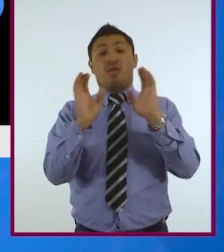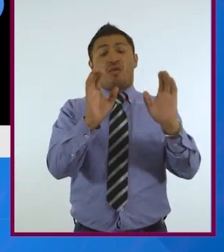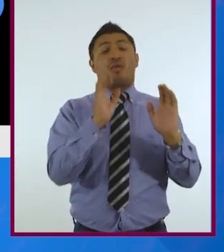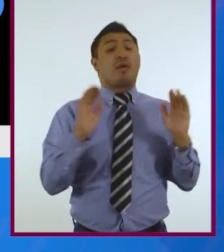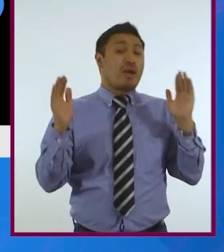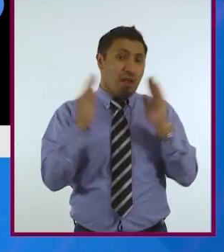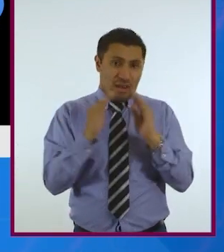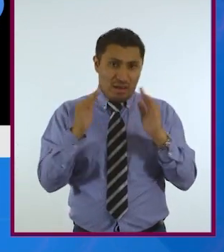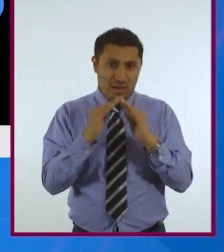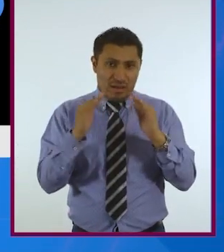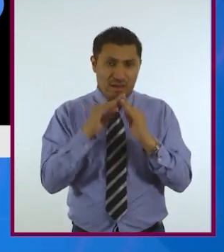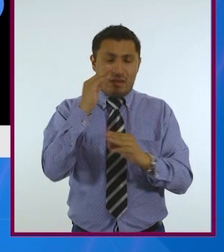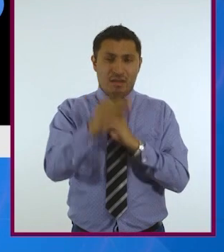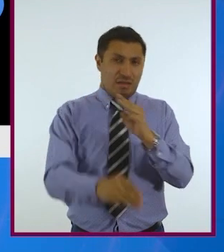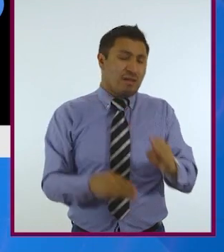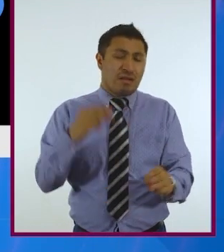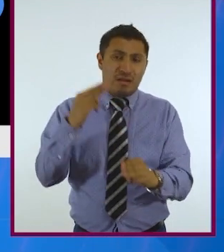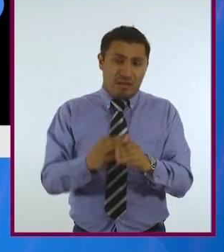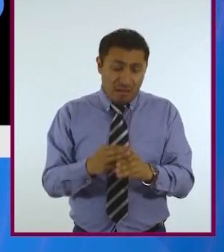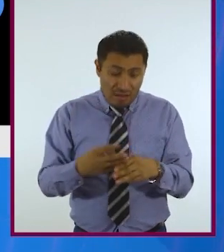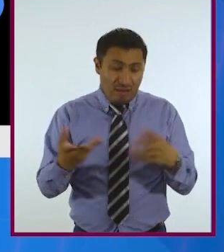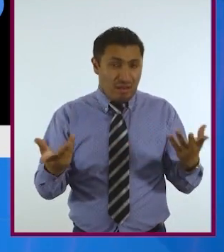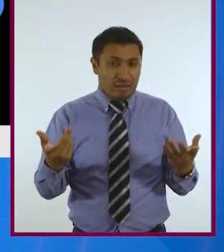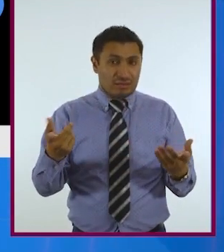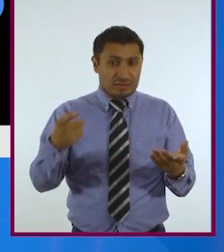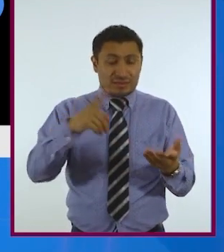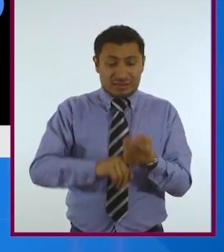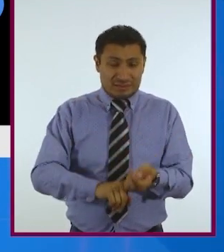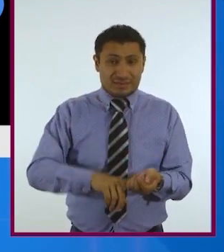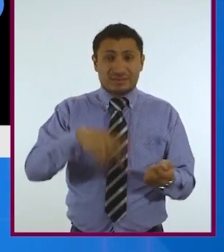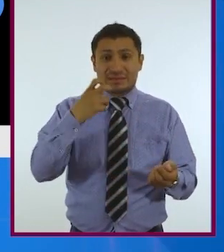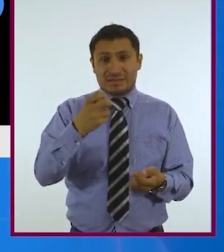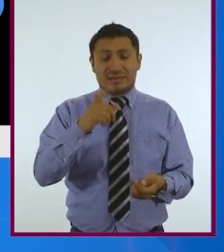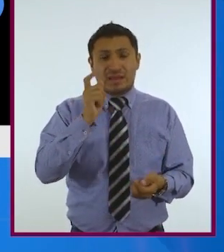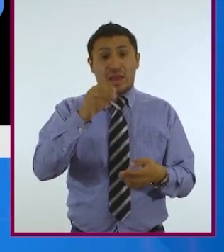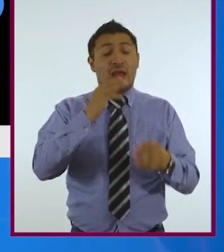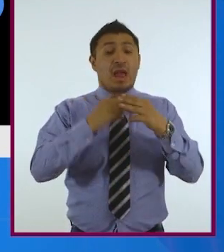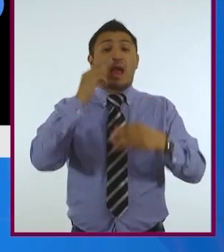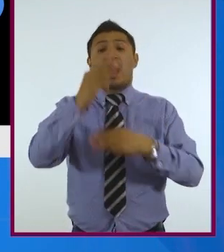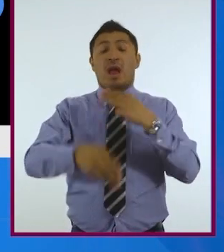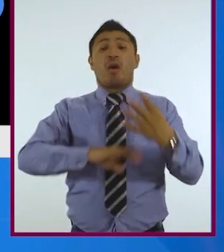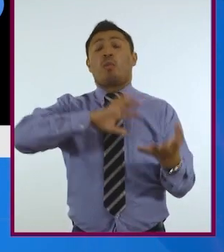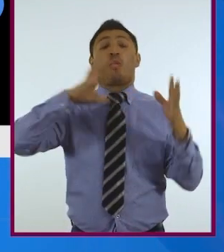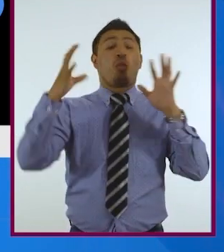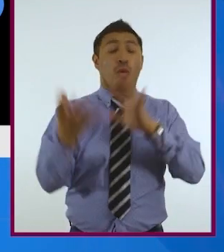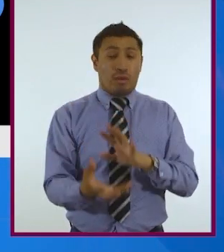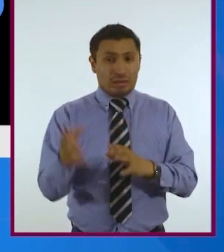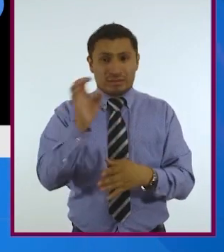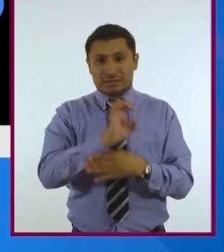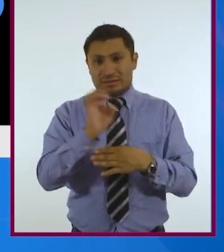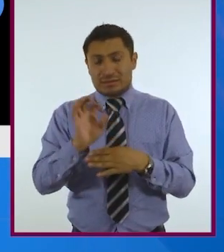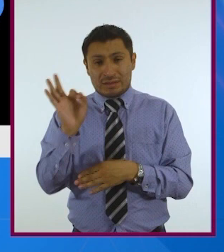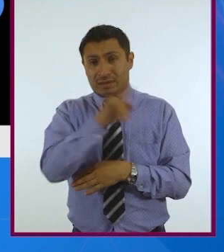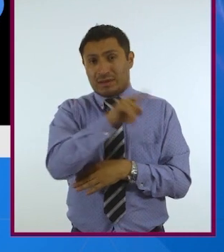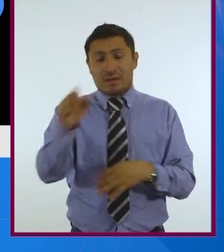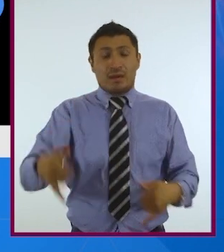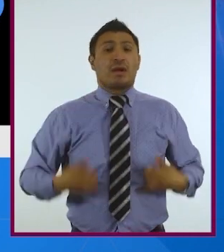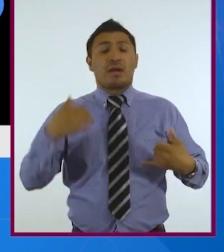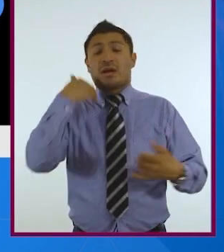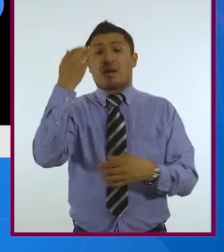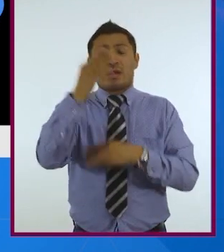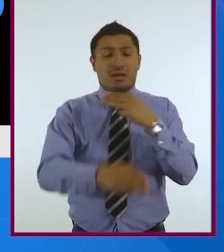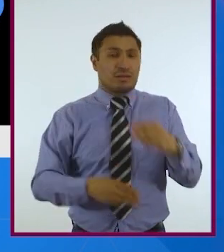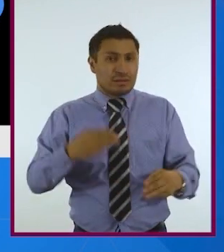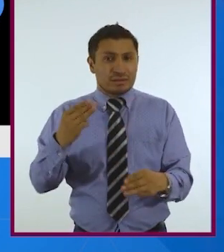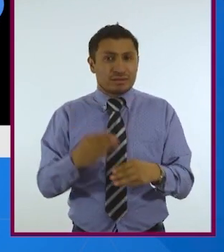casa, nuestro planeta, nuestra casa en el sentido de nuestro planeta. Entonces, si los jóvenes quieren tener un